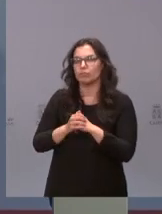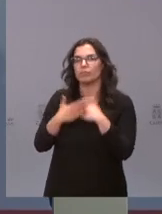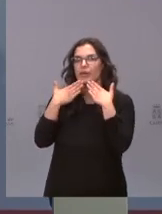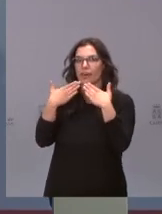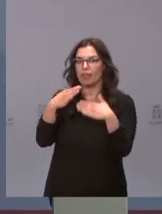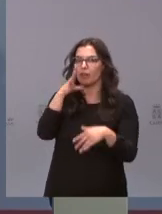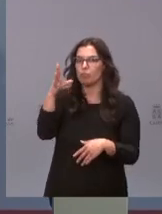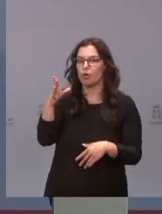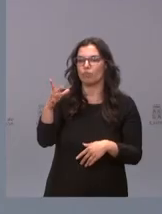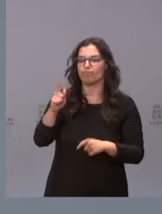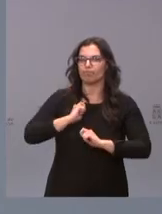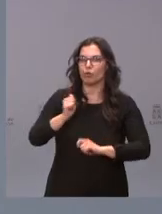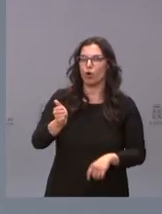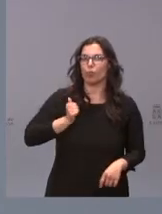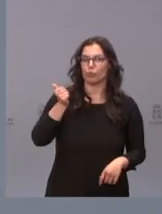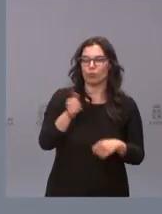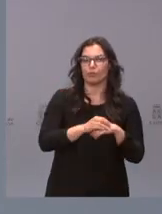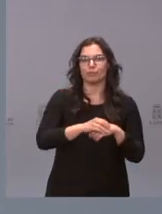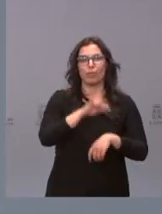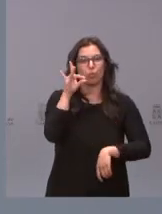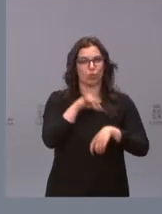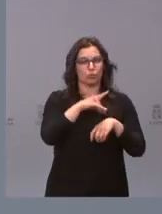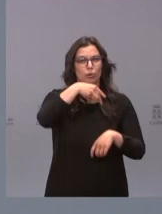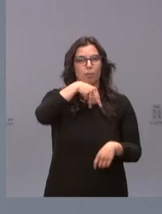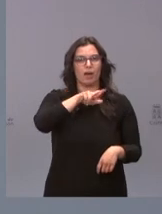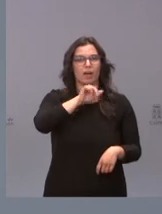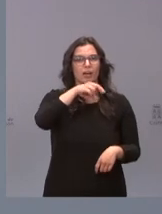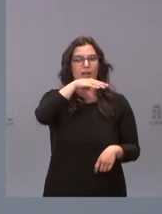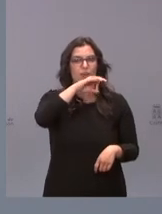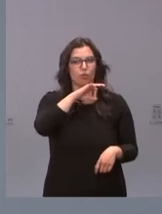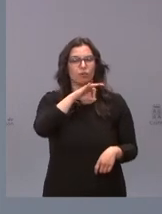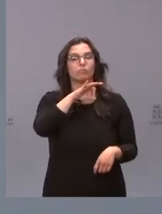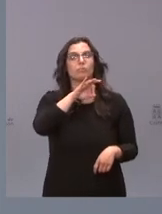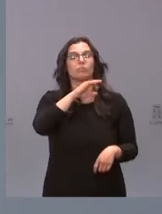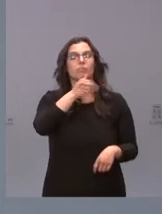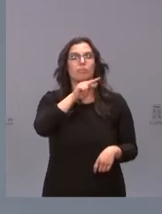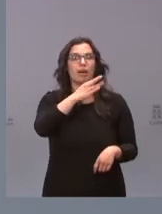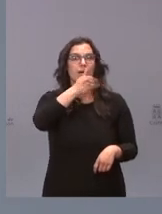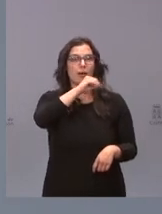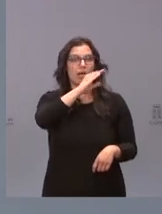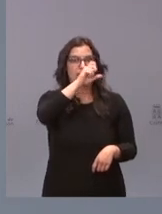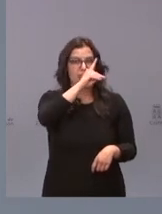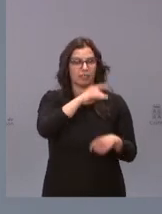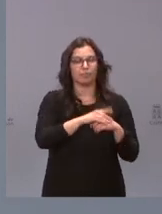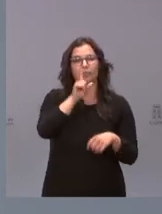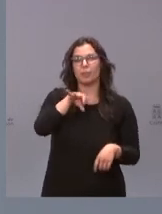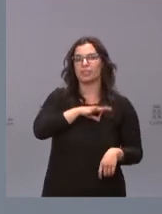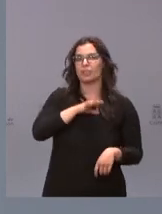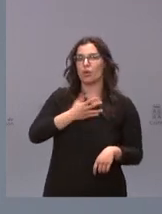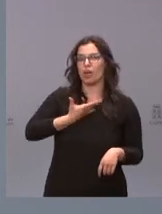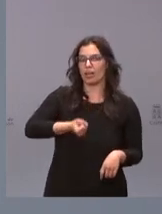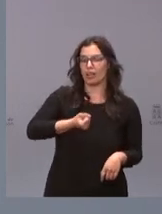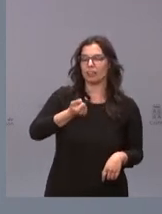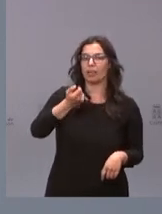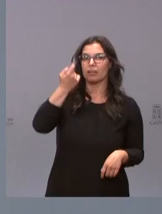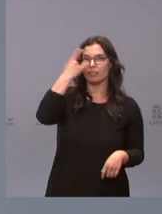gracias por esta oportunidad. Doctor Mariano Parvacid, señor alcalde de Salamanca, señor presidente de la